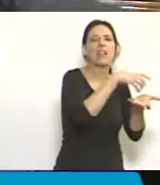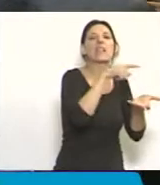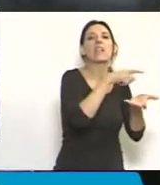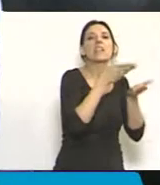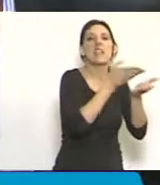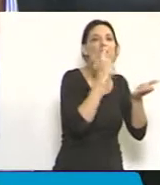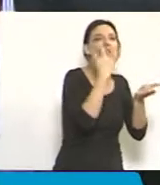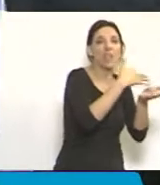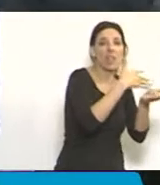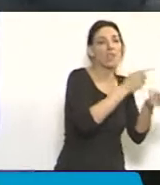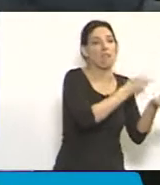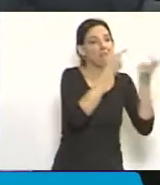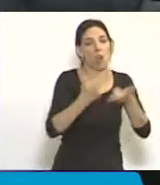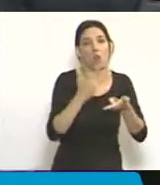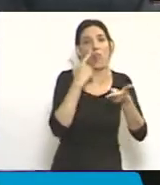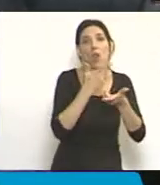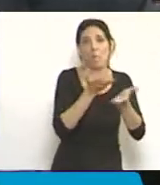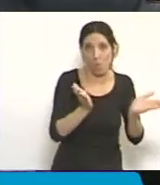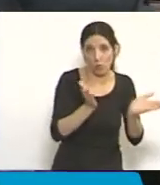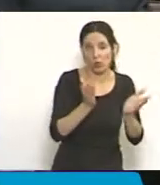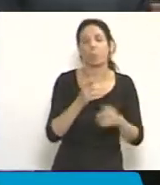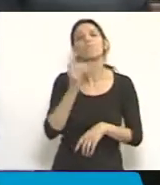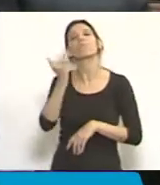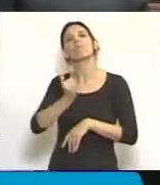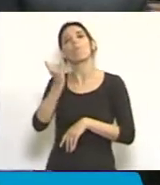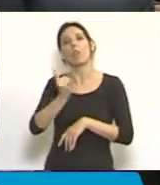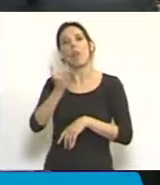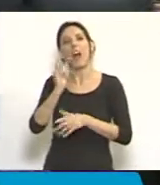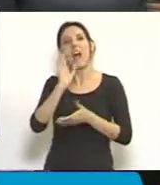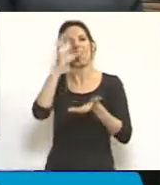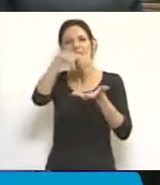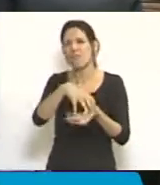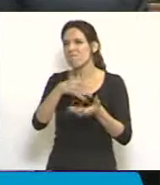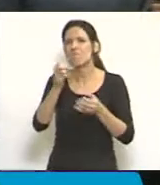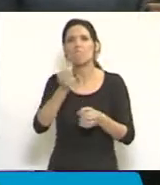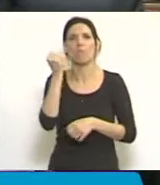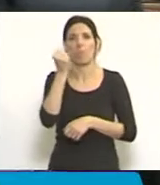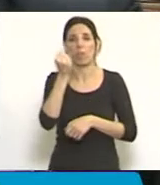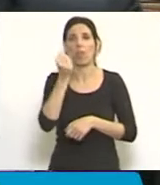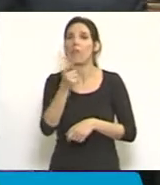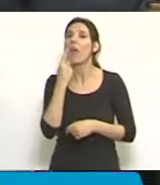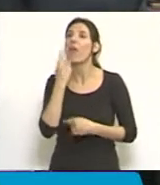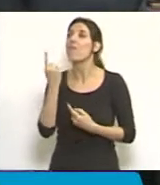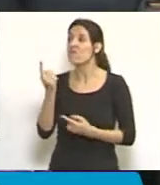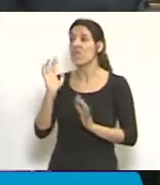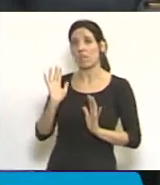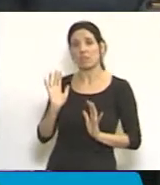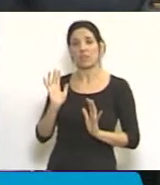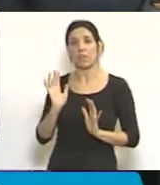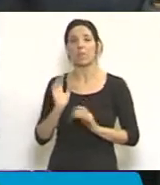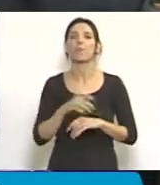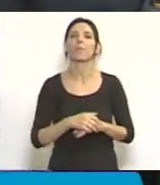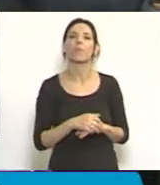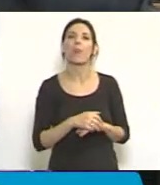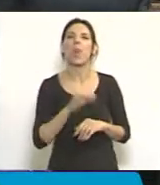Público. Existen institutos muy importantes en relación a esto porque, fíjese, no solo